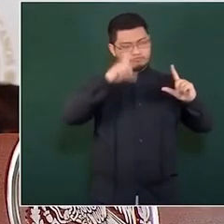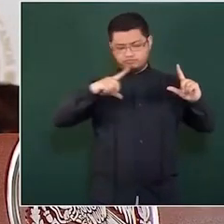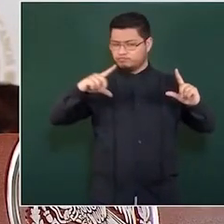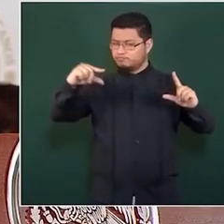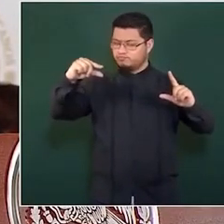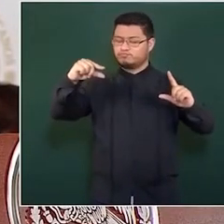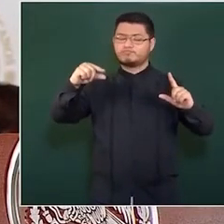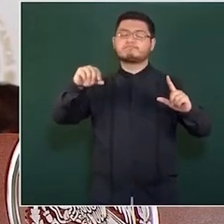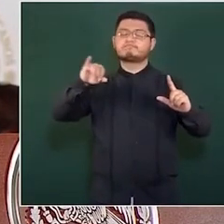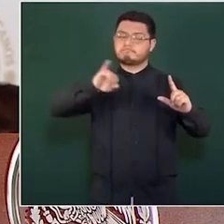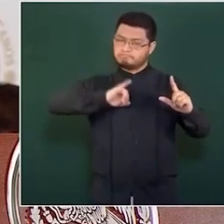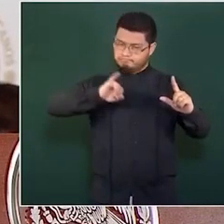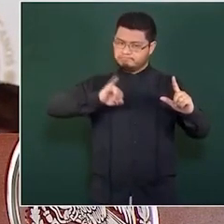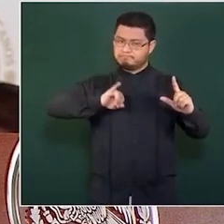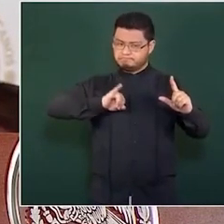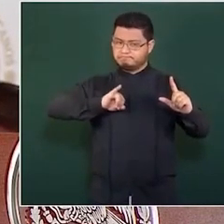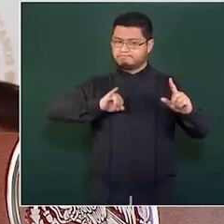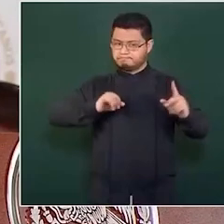si él